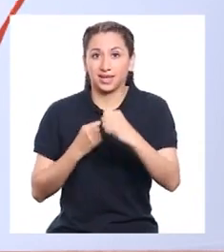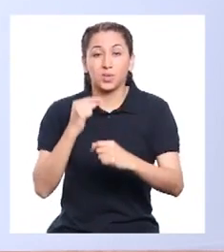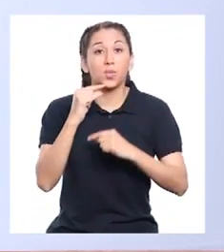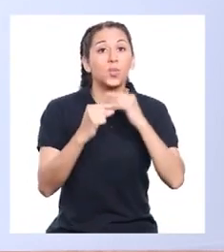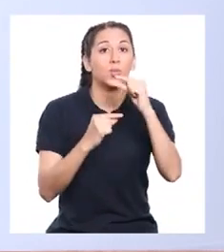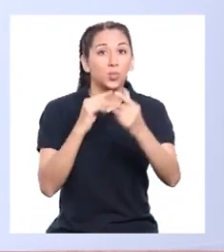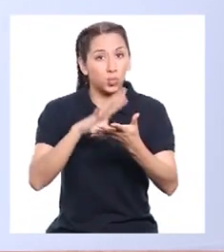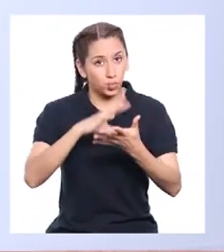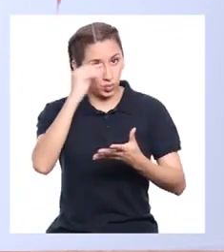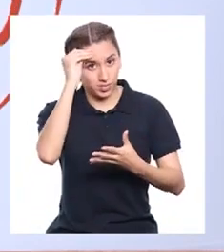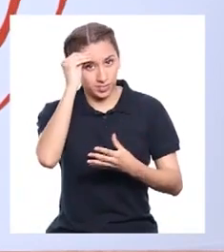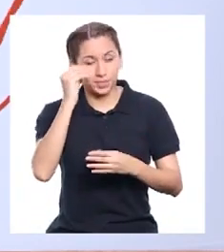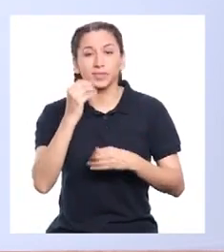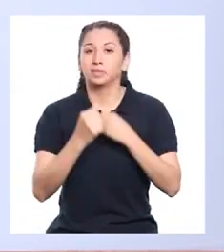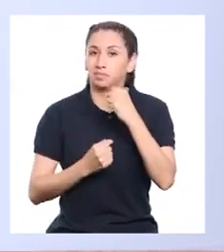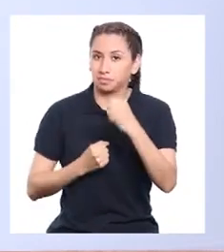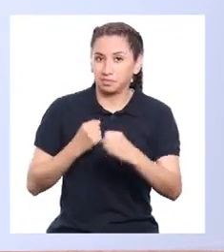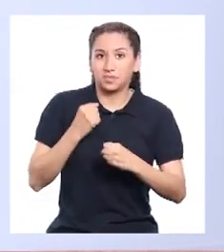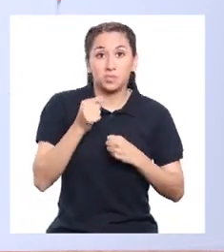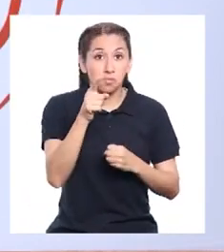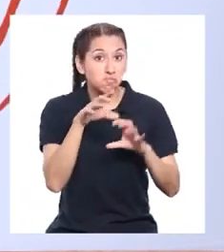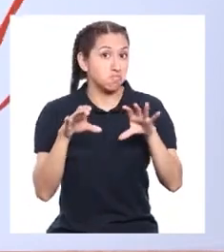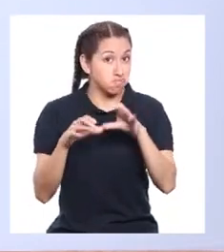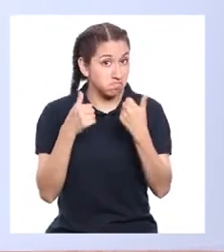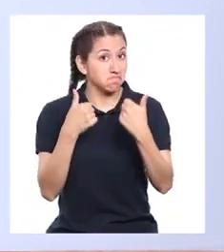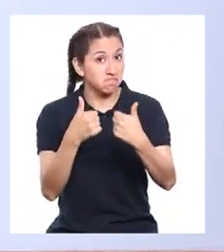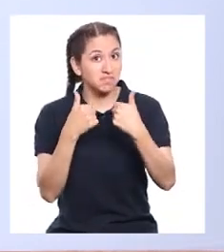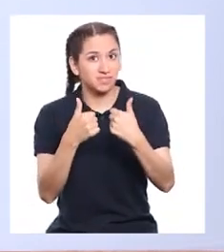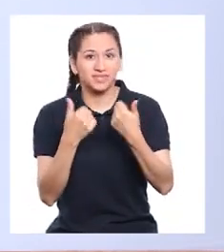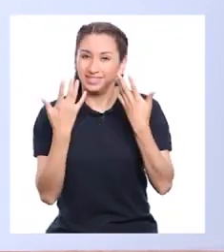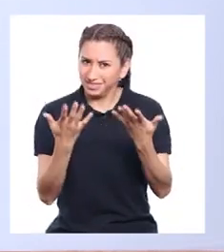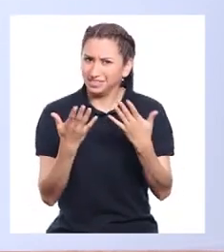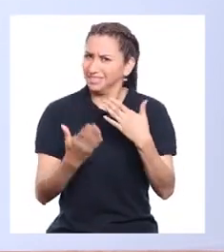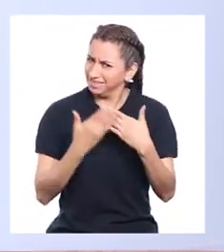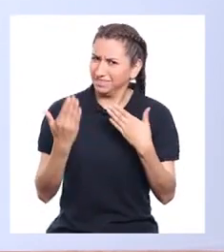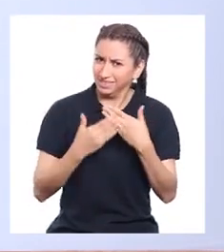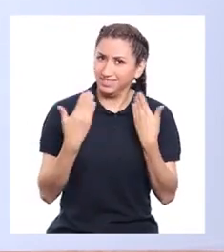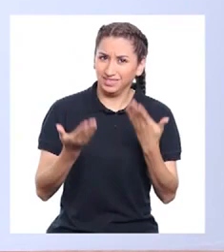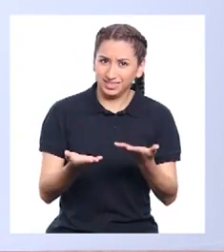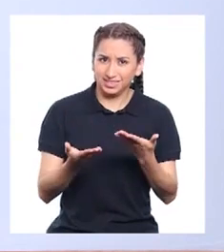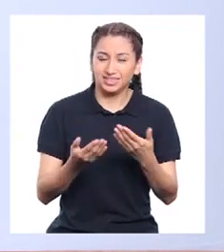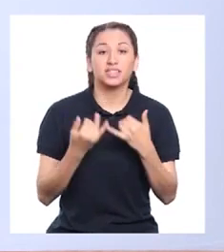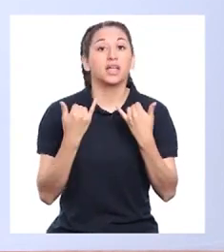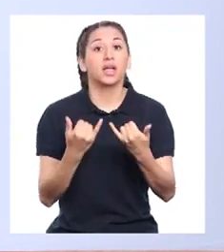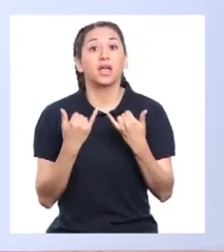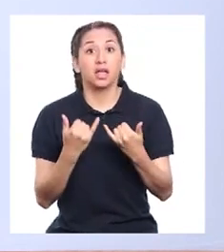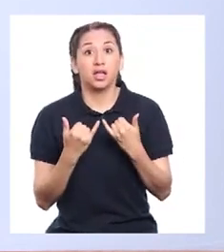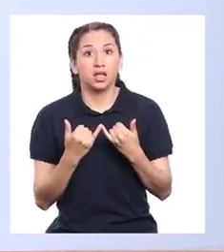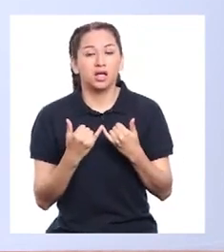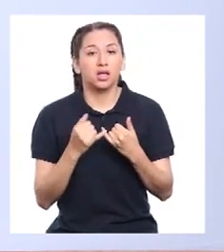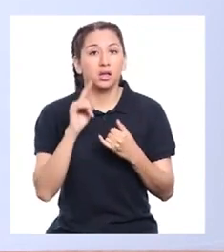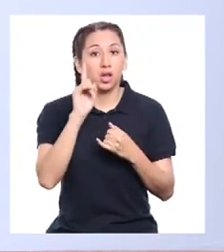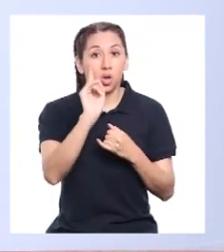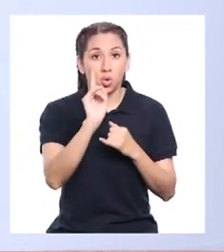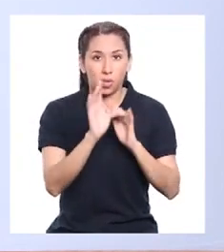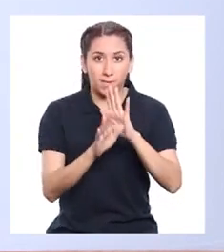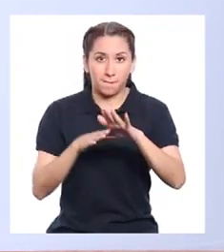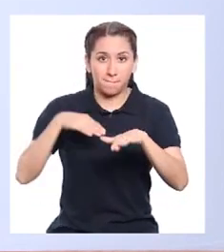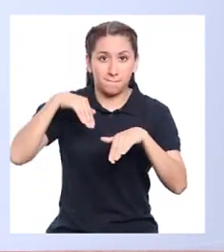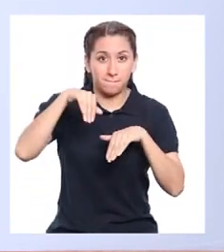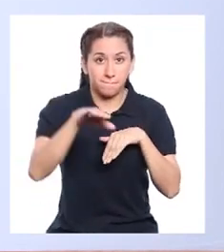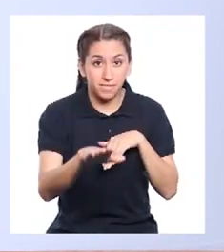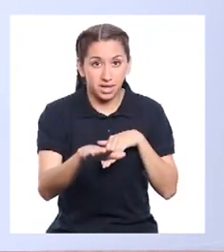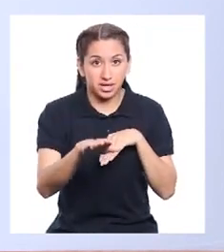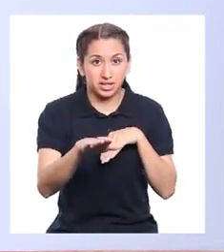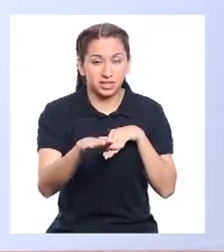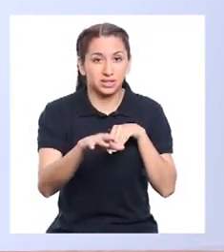Recién estamos aprendiendo. Lo están haciendo muy bien. Ya ven que es súper fácil. Ahora damos un paso hacia